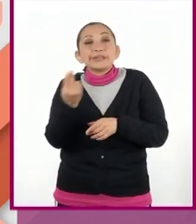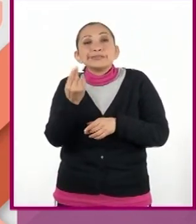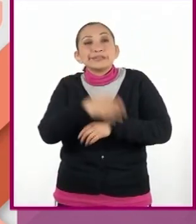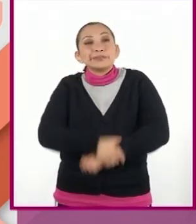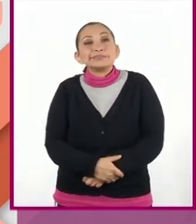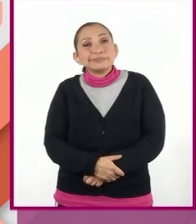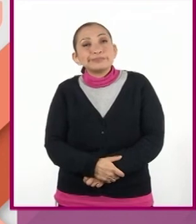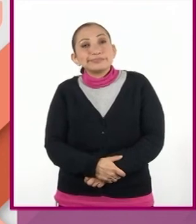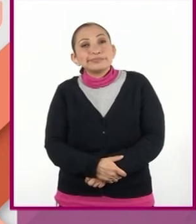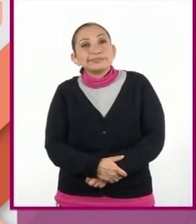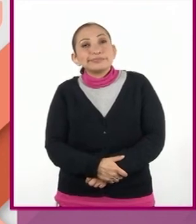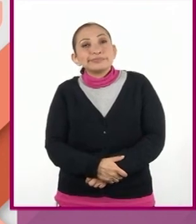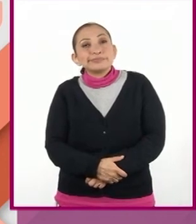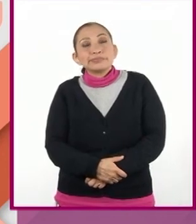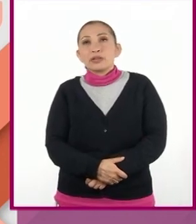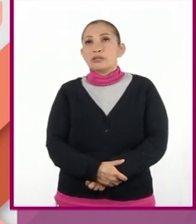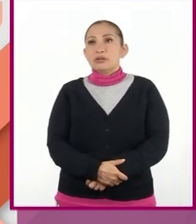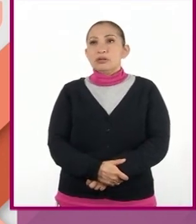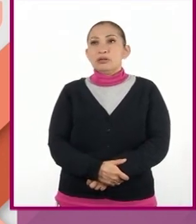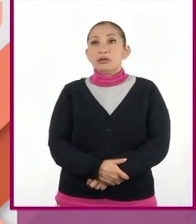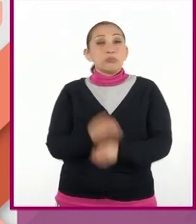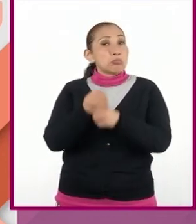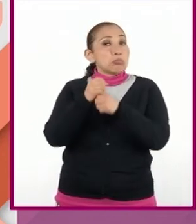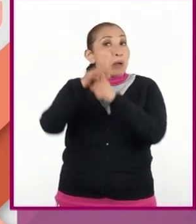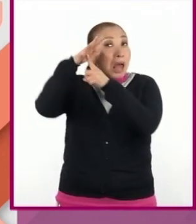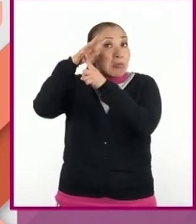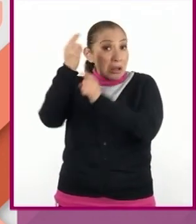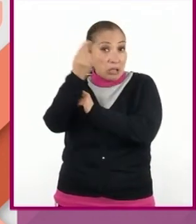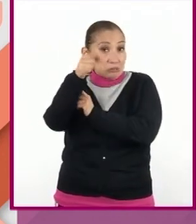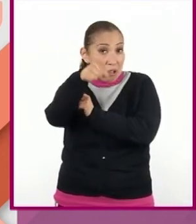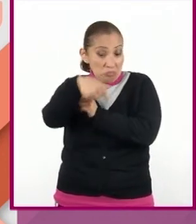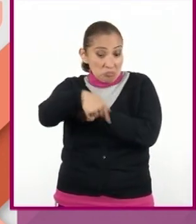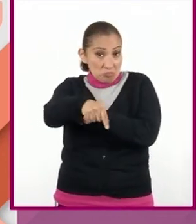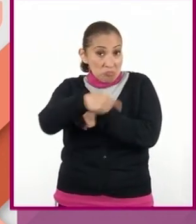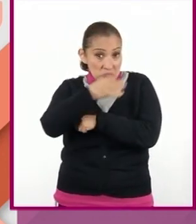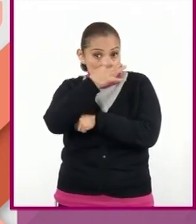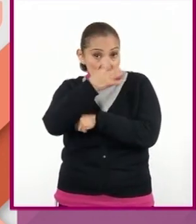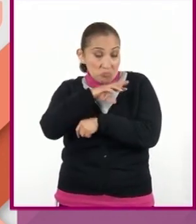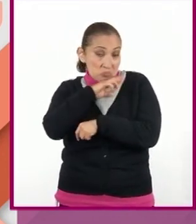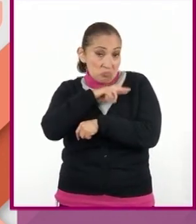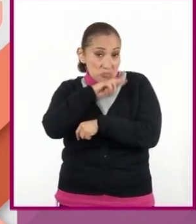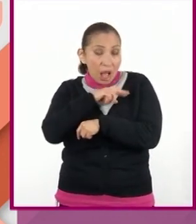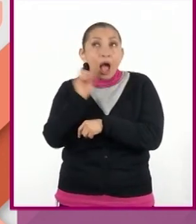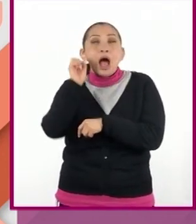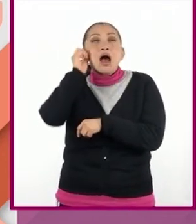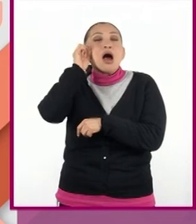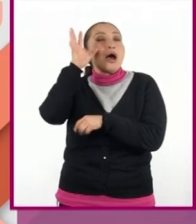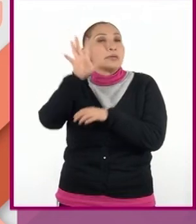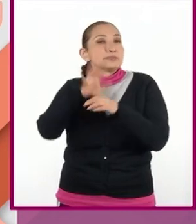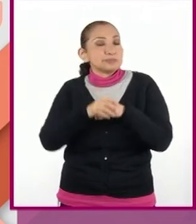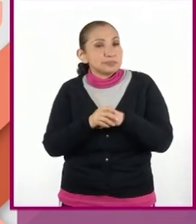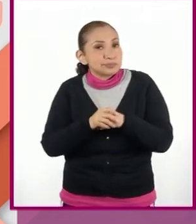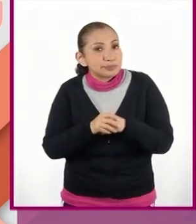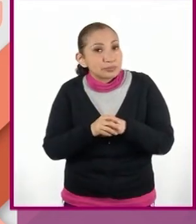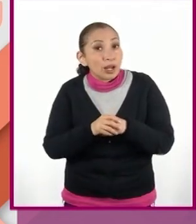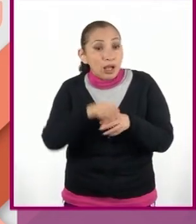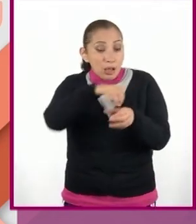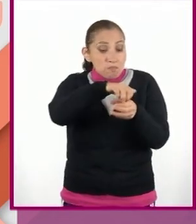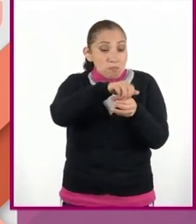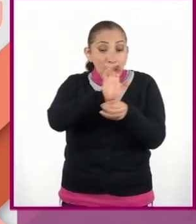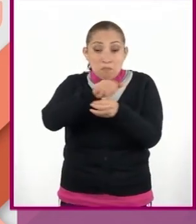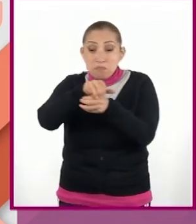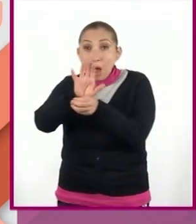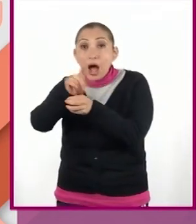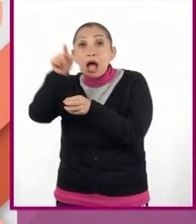Repitió mi pregunta. Un paraguas, pues los necesitará muy pronto. ¡Ah! Se me olvidaba. Destape los